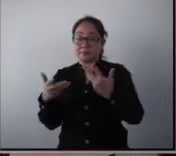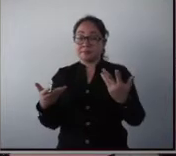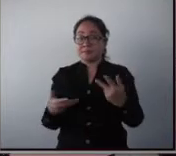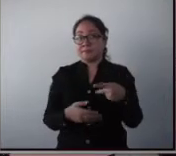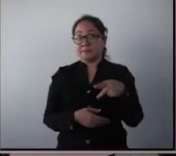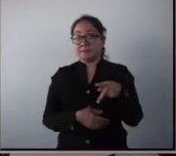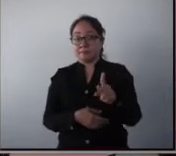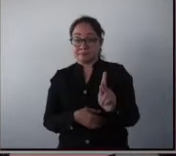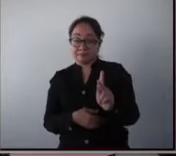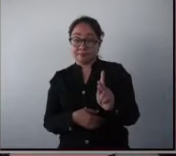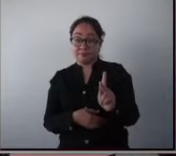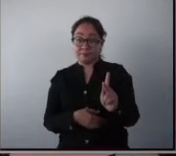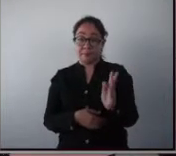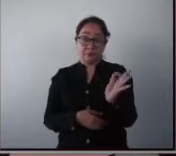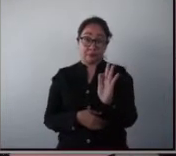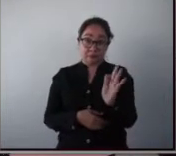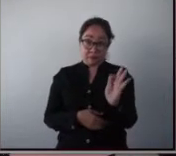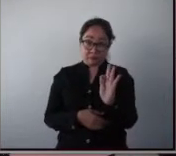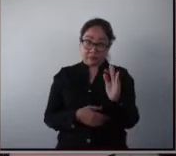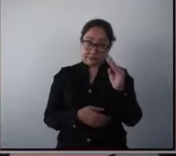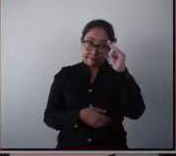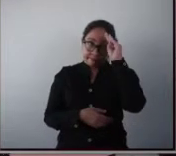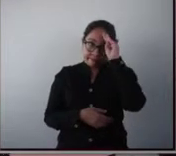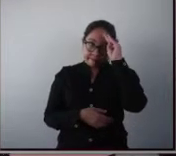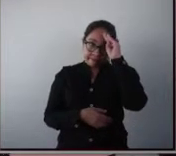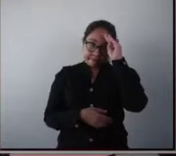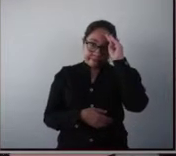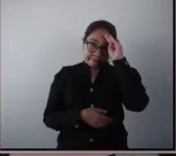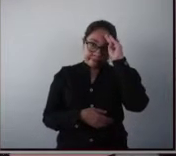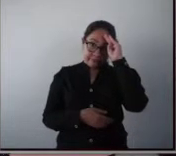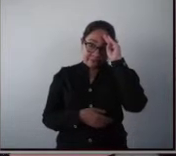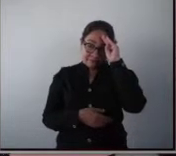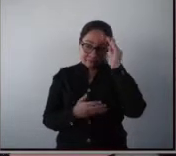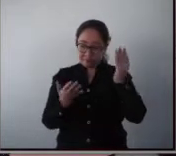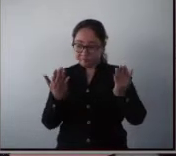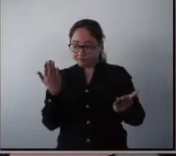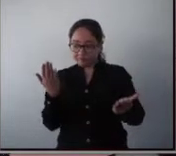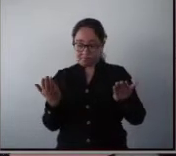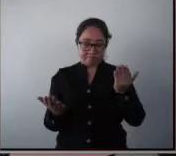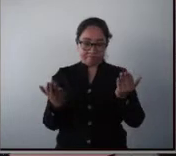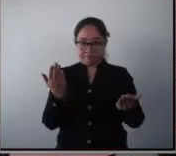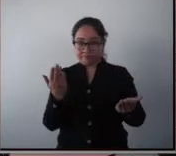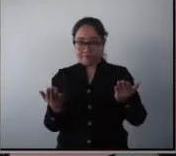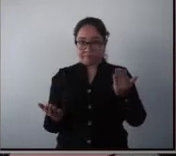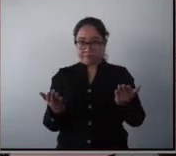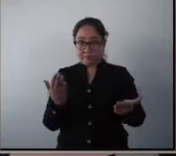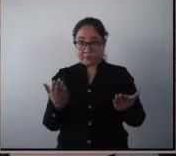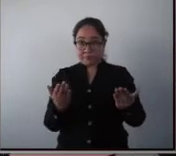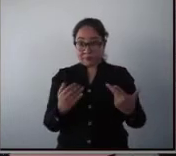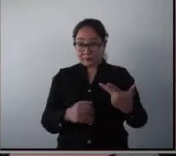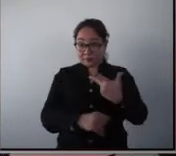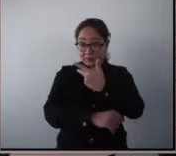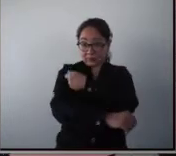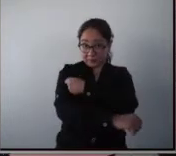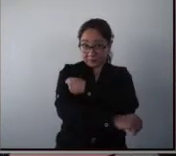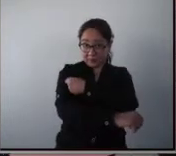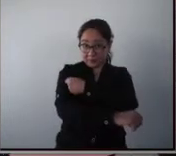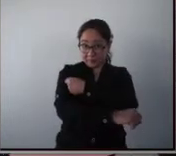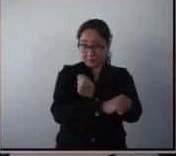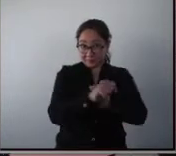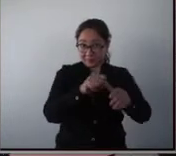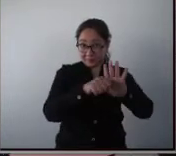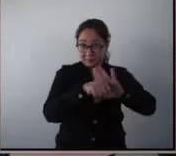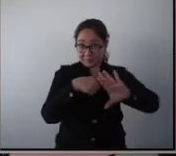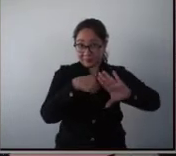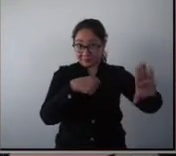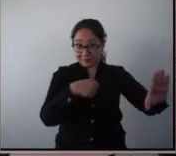si nosotros vemos cuál fue el costo de generar las vacunas que nos están poniendo ahorita fue